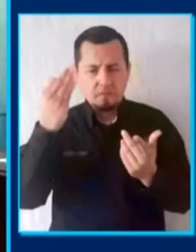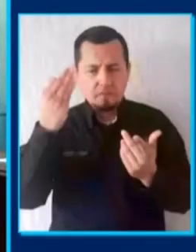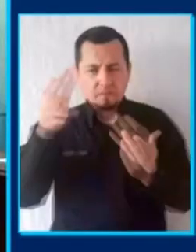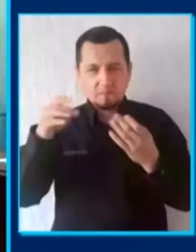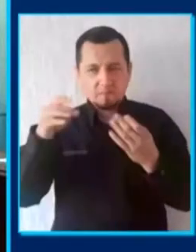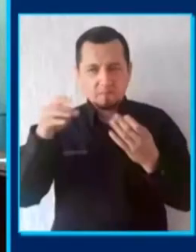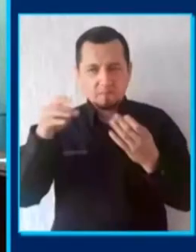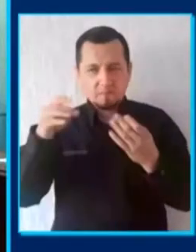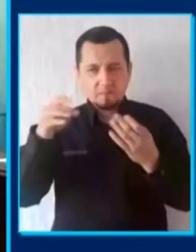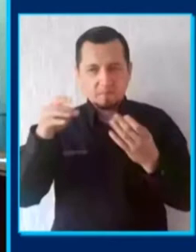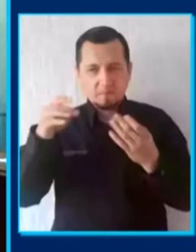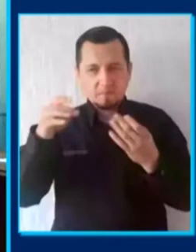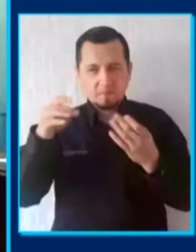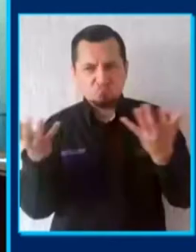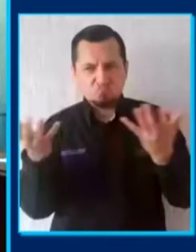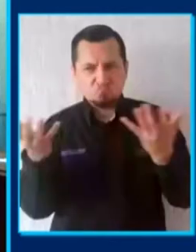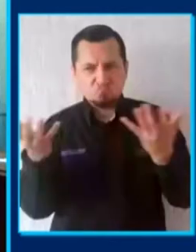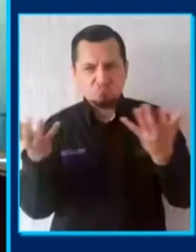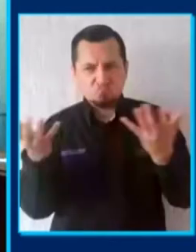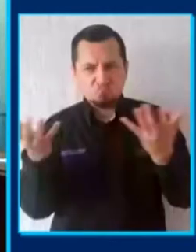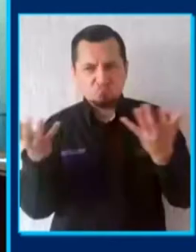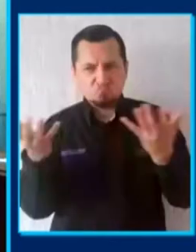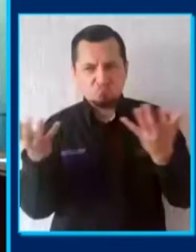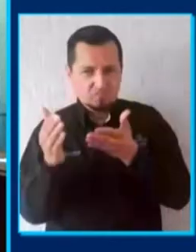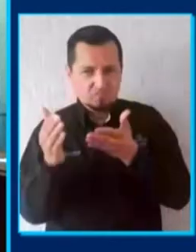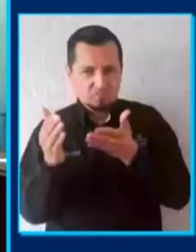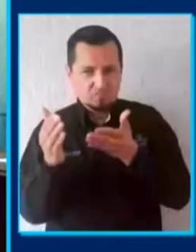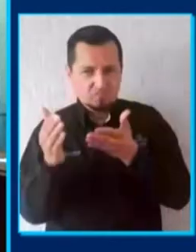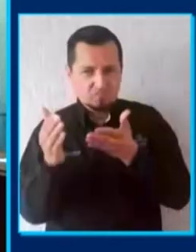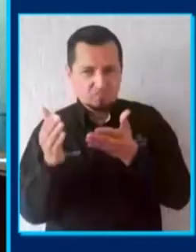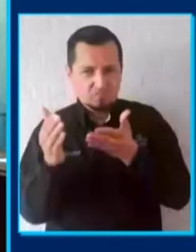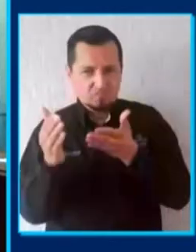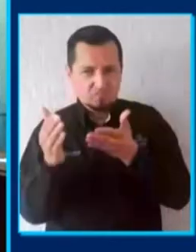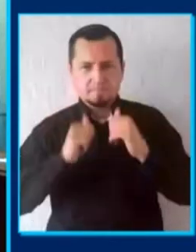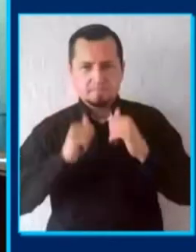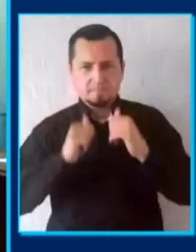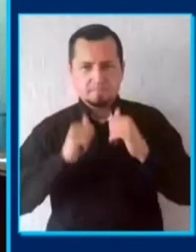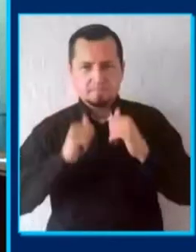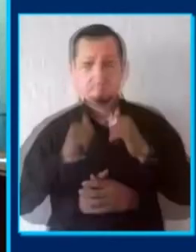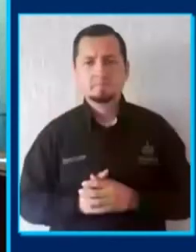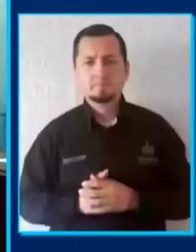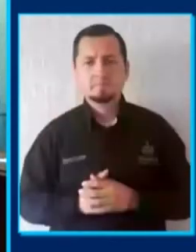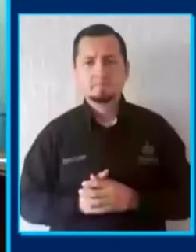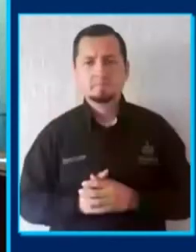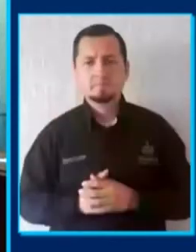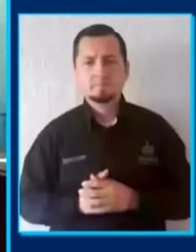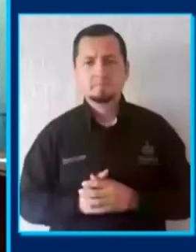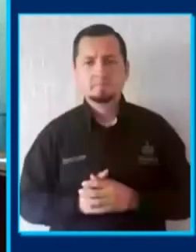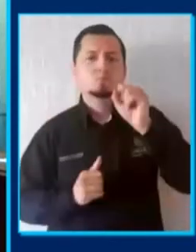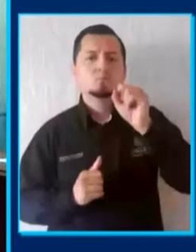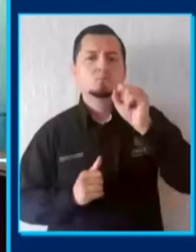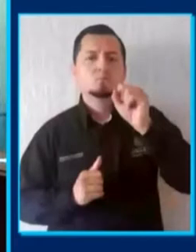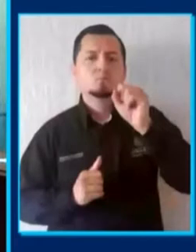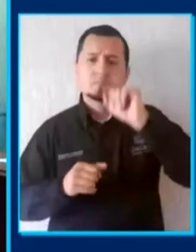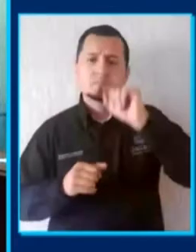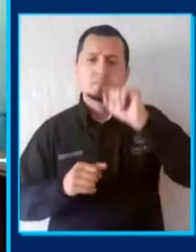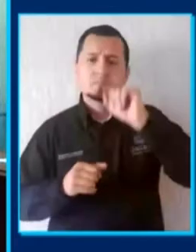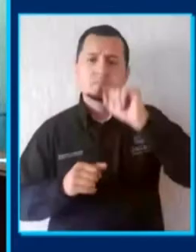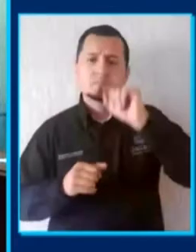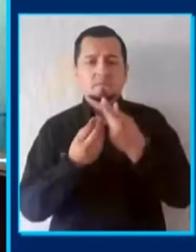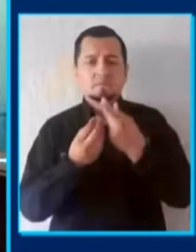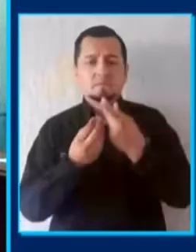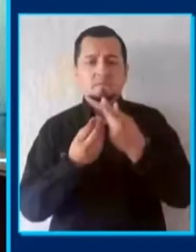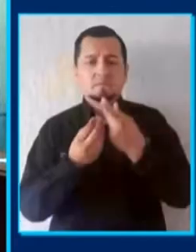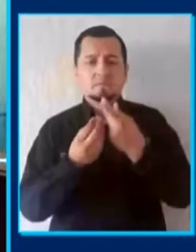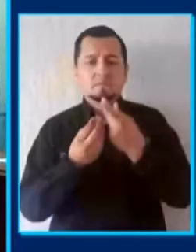prensa, organizada por el gobierno de Jalisco, Villanueva Lomelí aprovechó la presencia del subsecretario de Educación Media Superior de la SEP, Juan Pablo